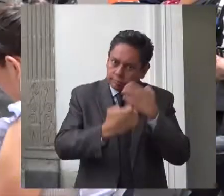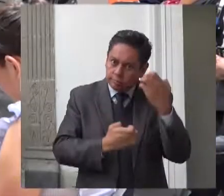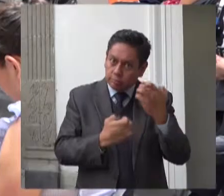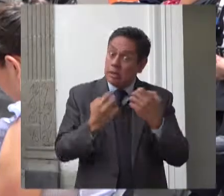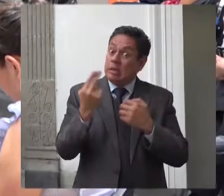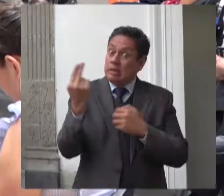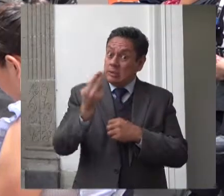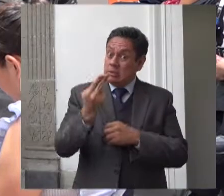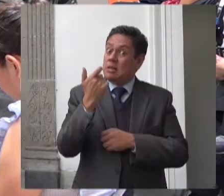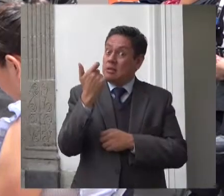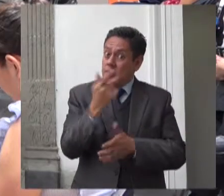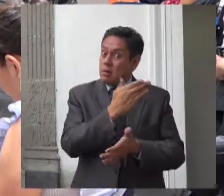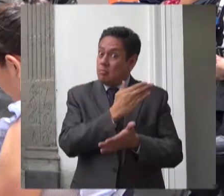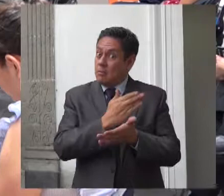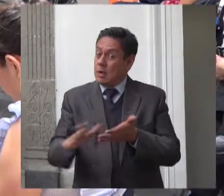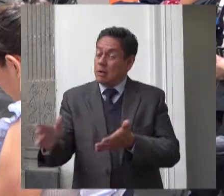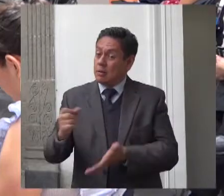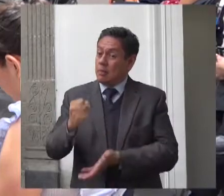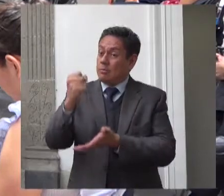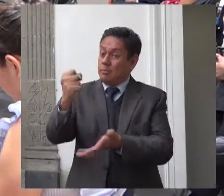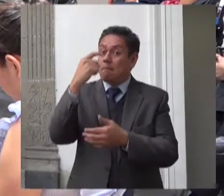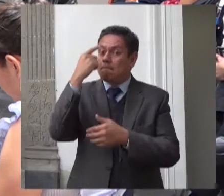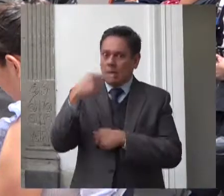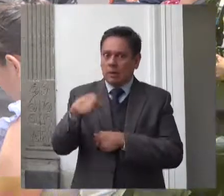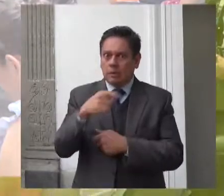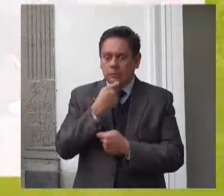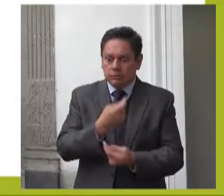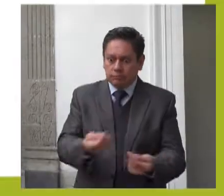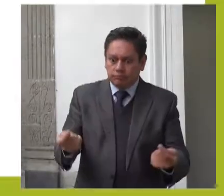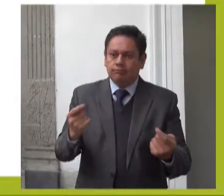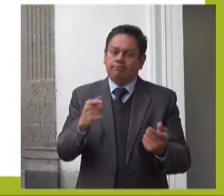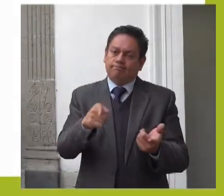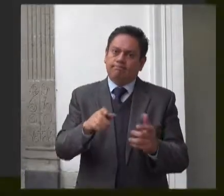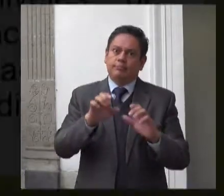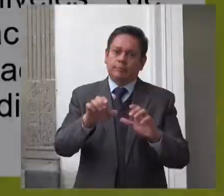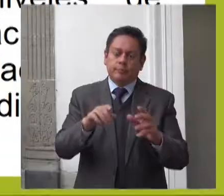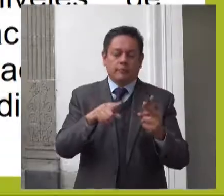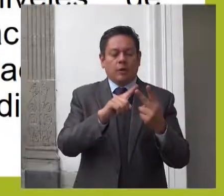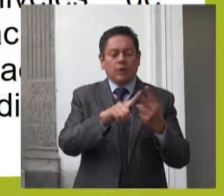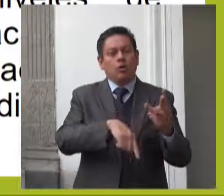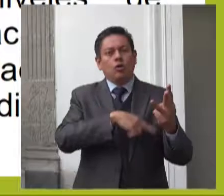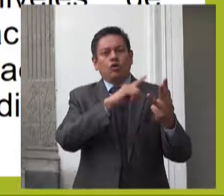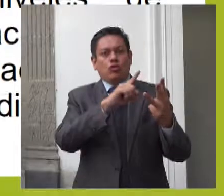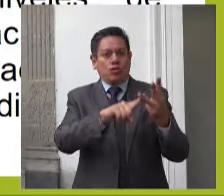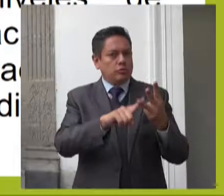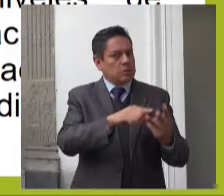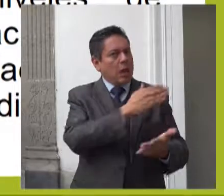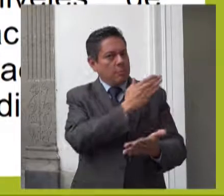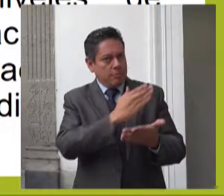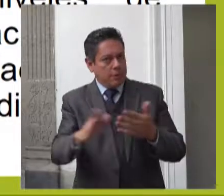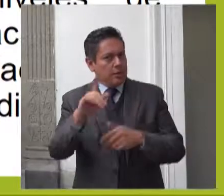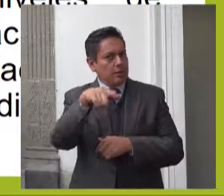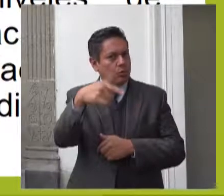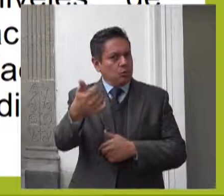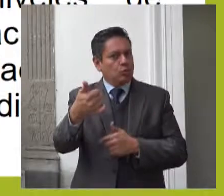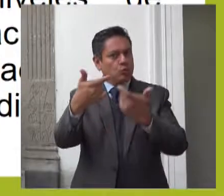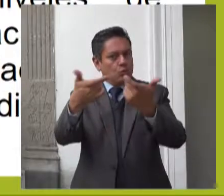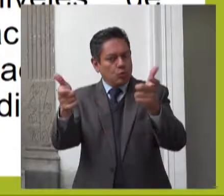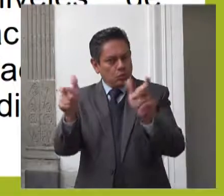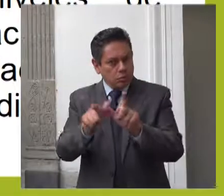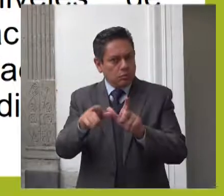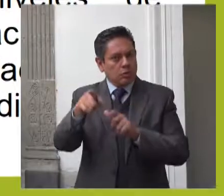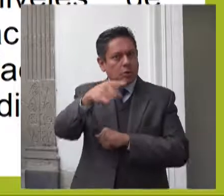a la Comisión Nacional de Mejora Regulatoria llevar a cabo las acciones necesarias